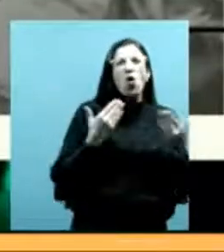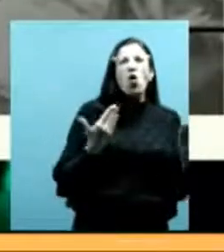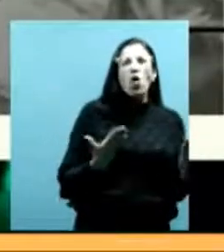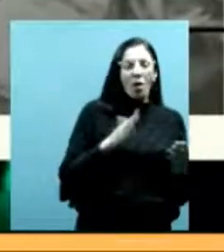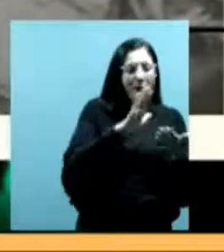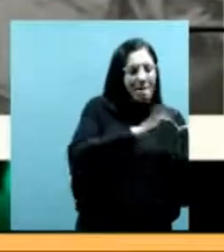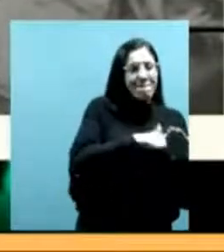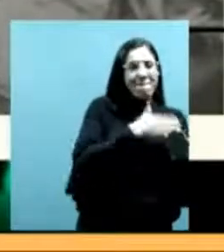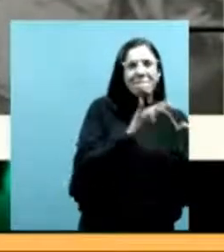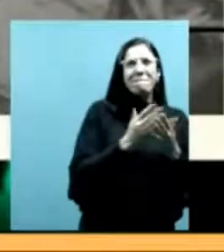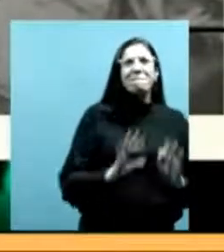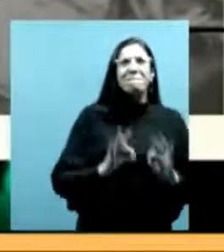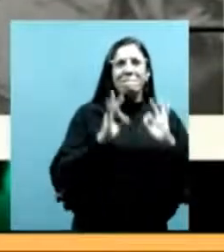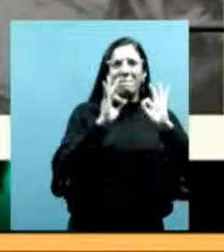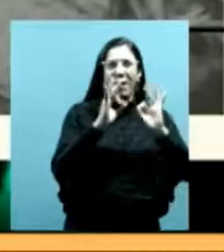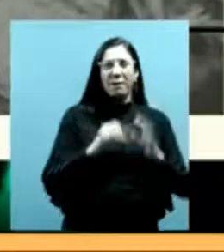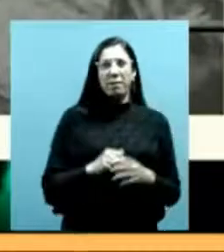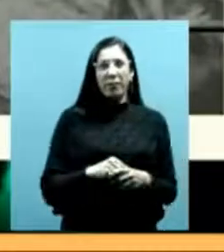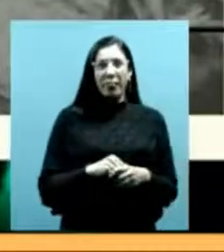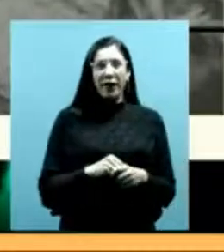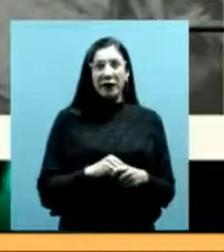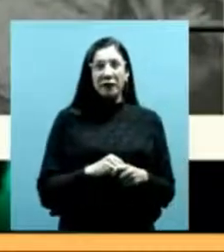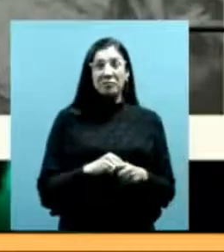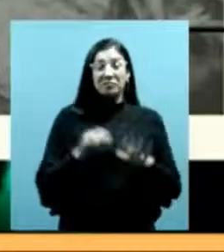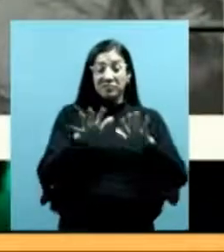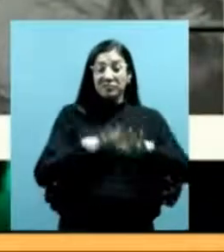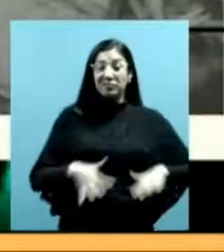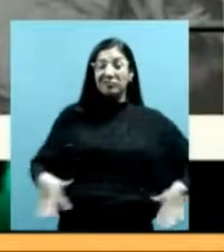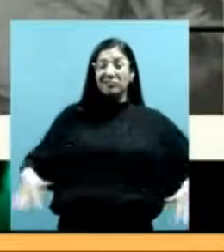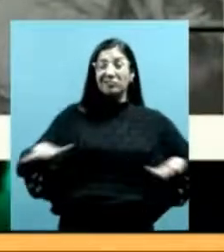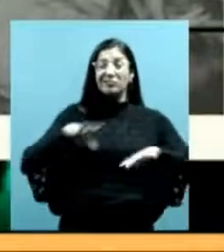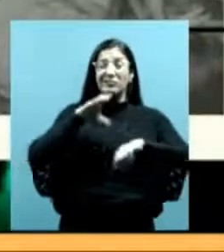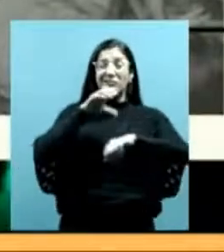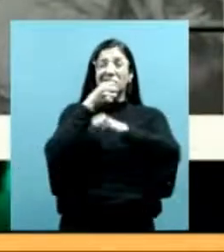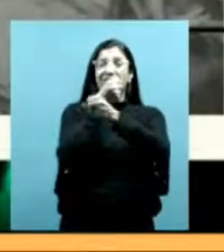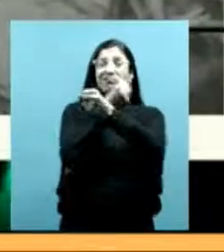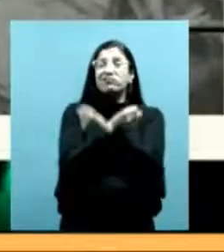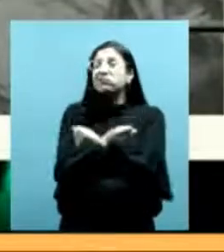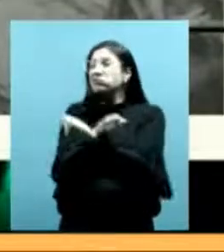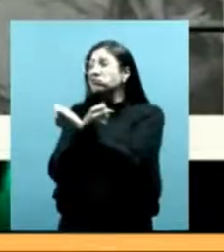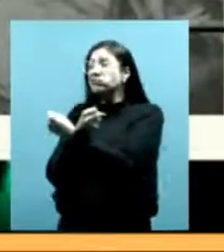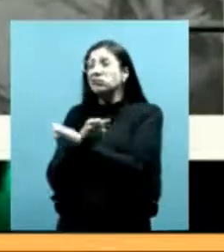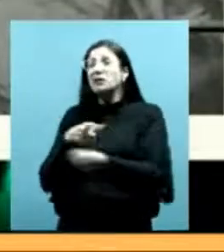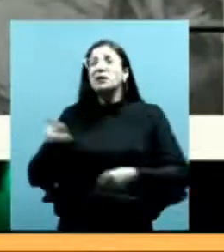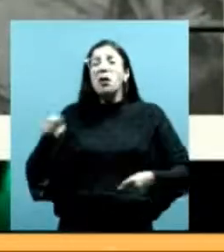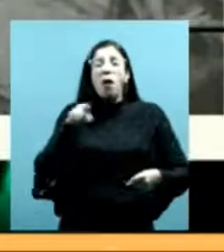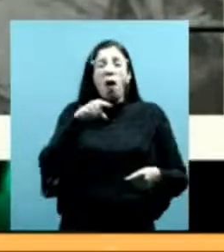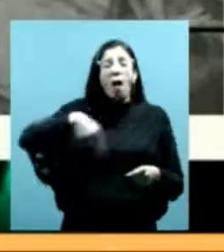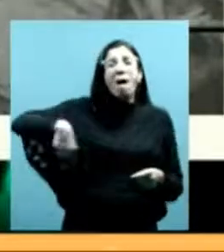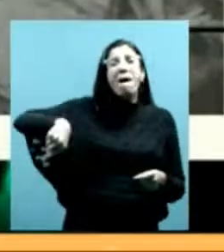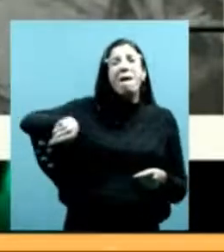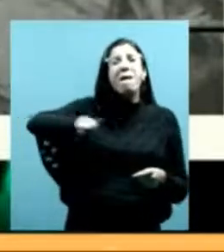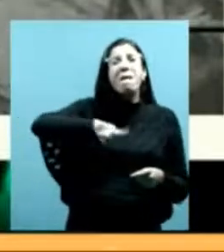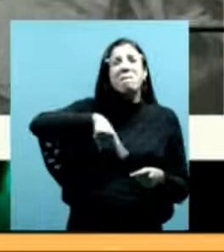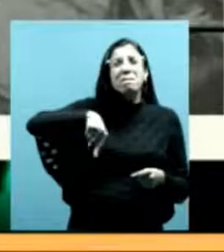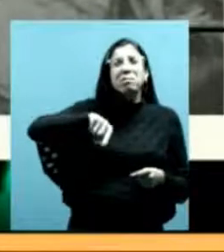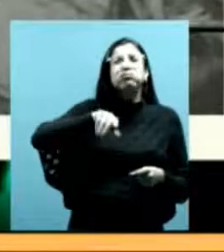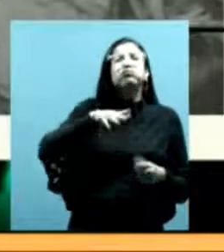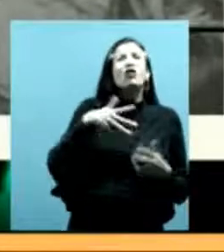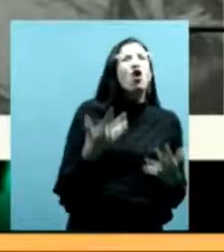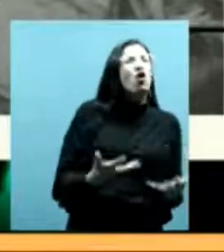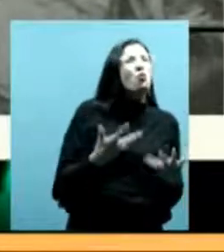concentración que evidentemente no figuran en los documentos hay indicios en el estado de esos campos de concentración